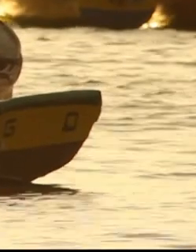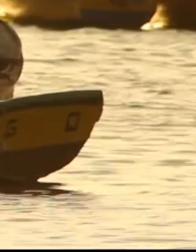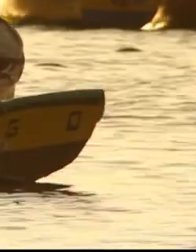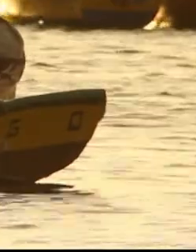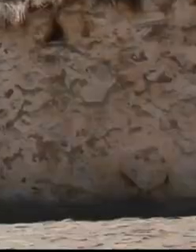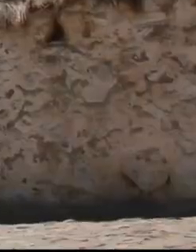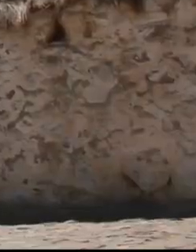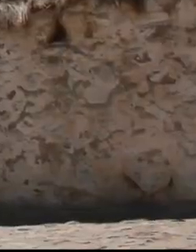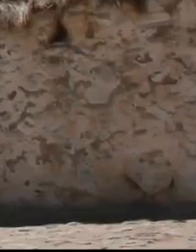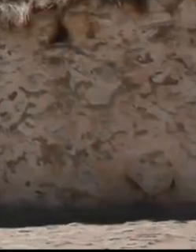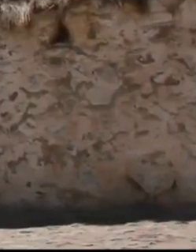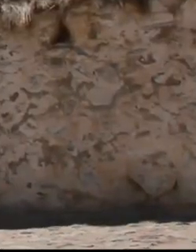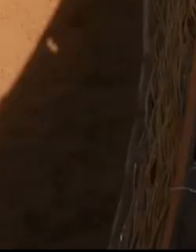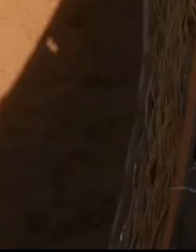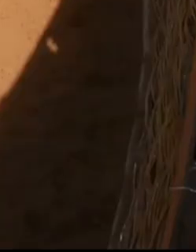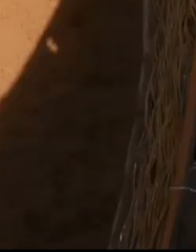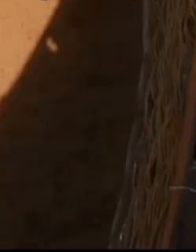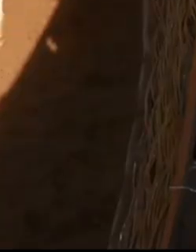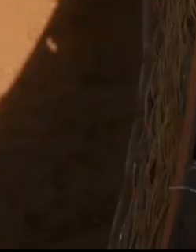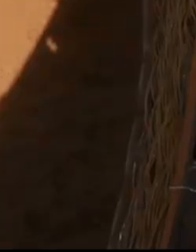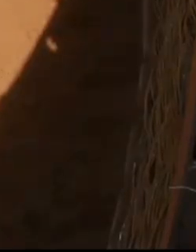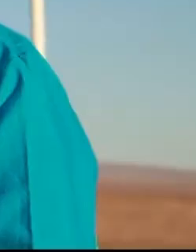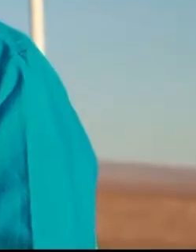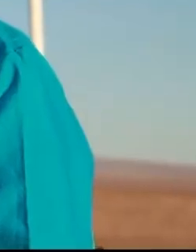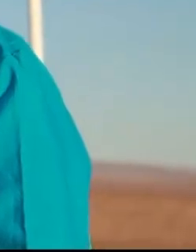Transmite el Gobierno de Chile.